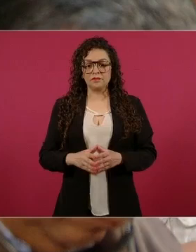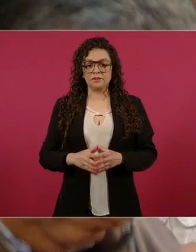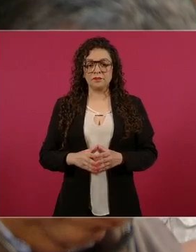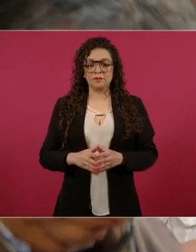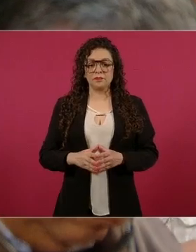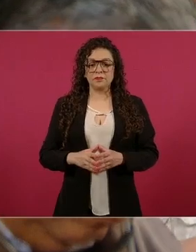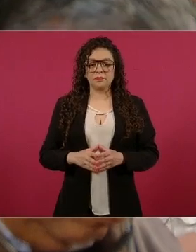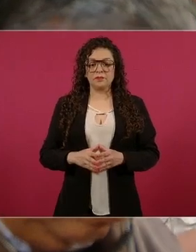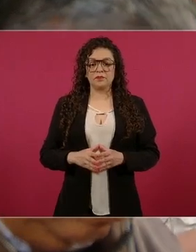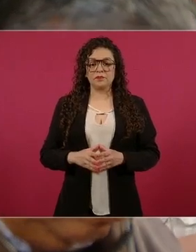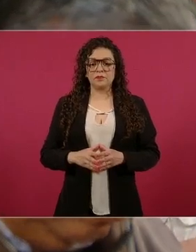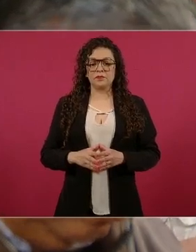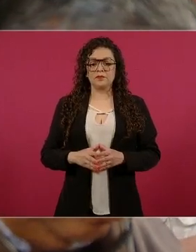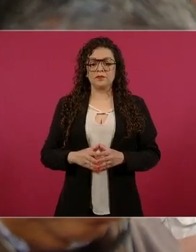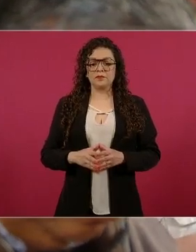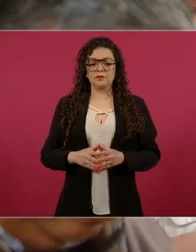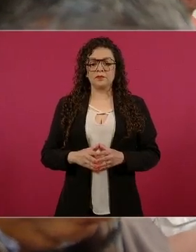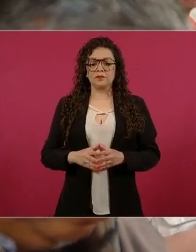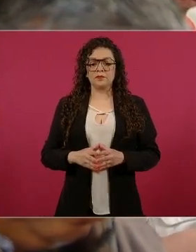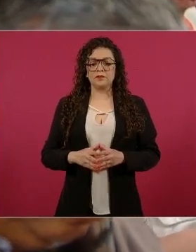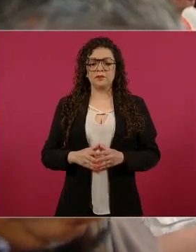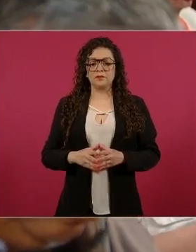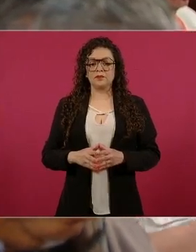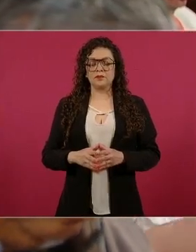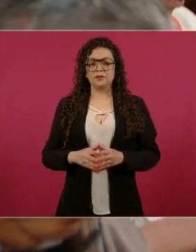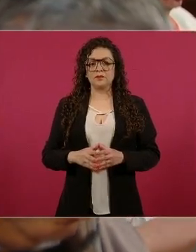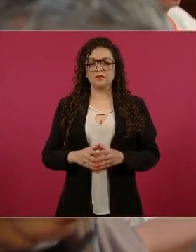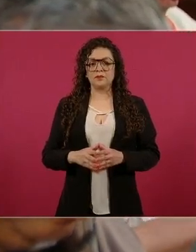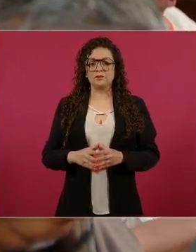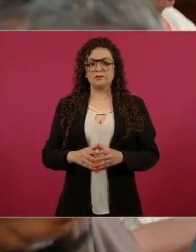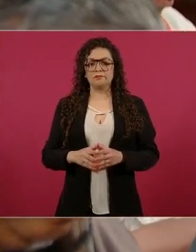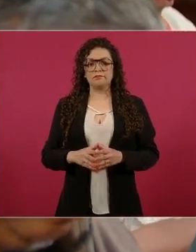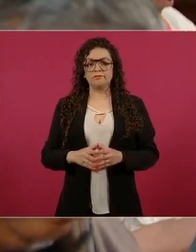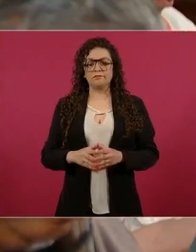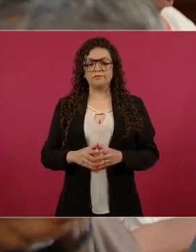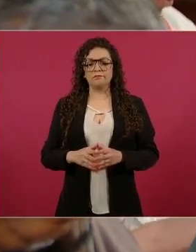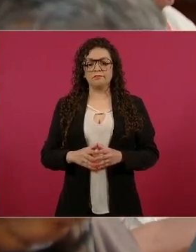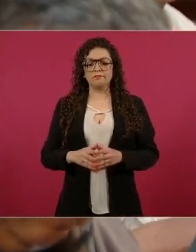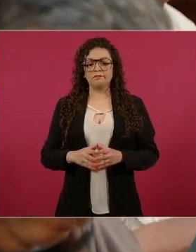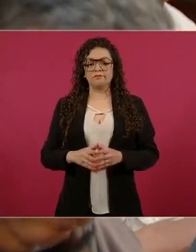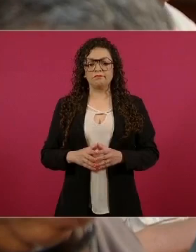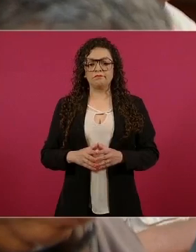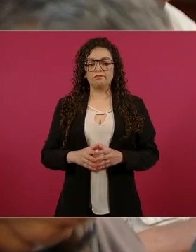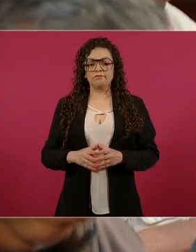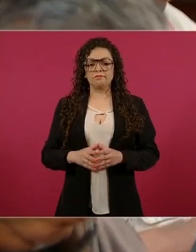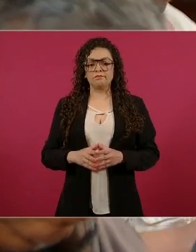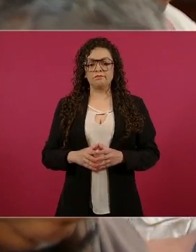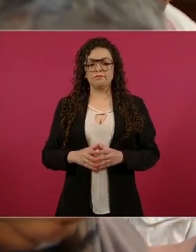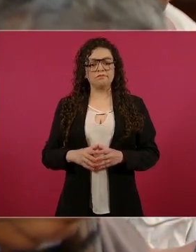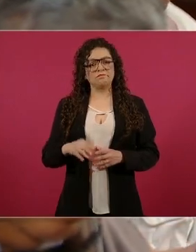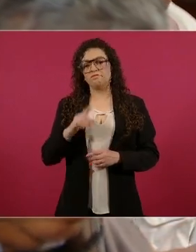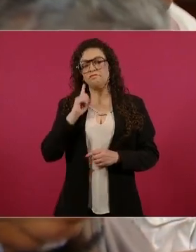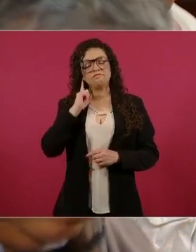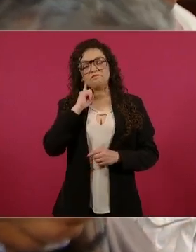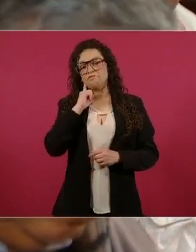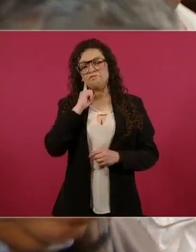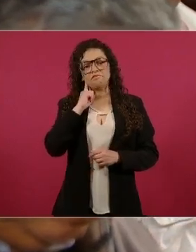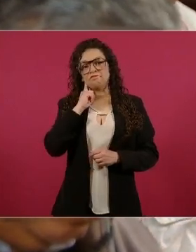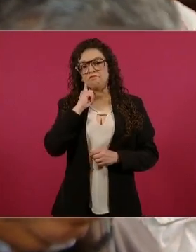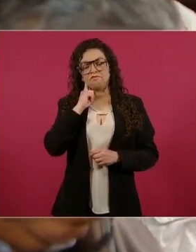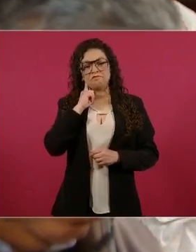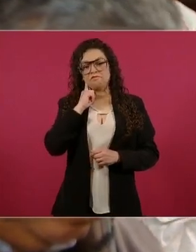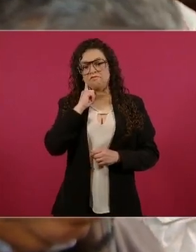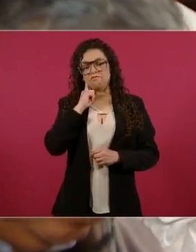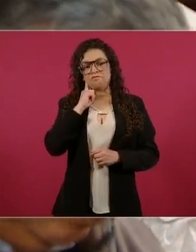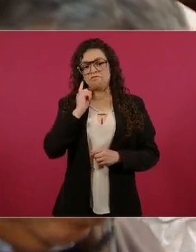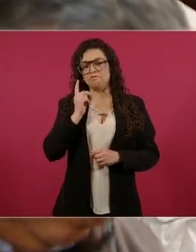candados, dicen que tenía que ser el trabajador estar fuera del Poder Judicial. ¿Qué opinión le merece esta respuesta que dio precisamente el sábado